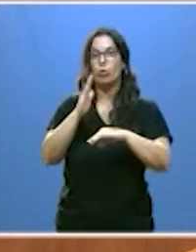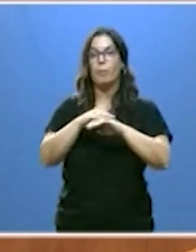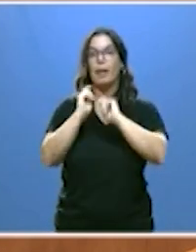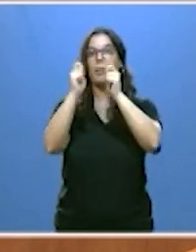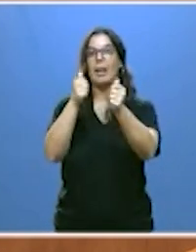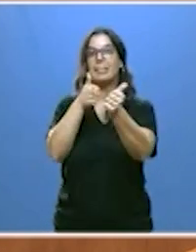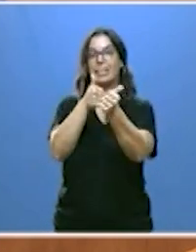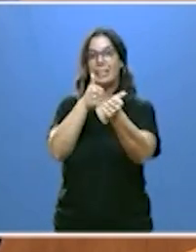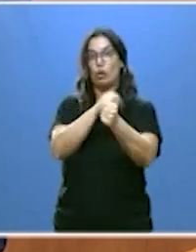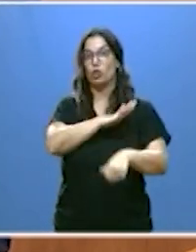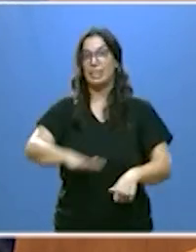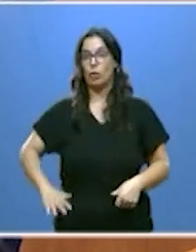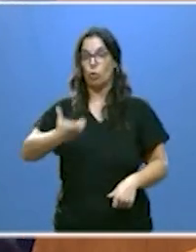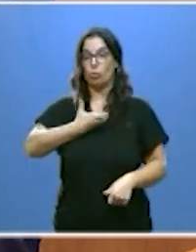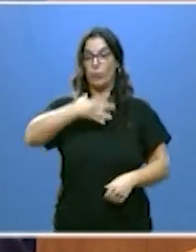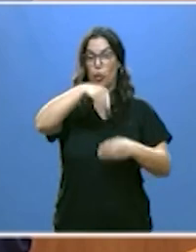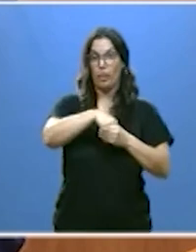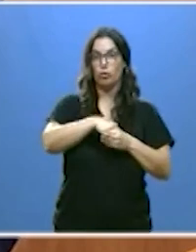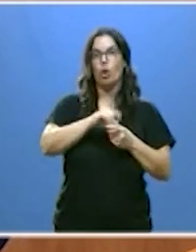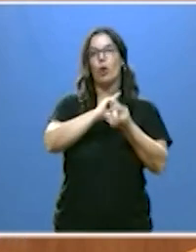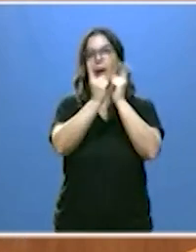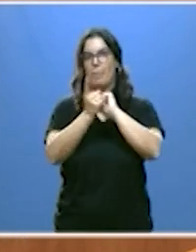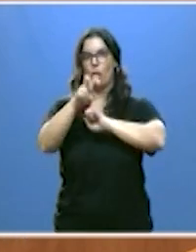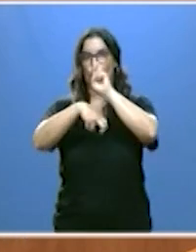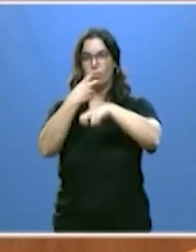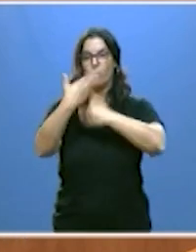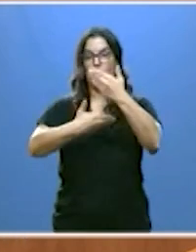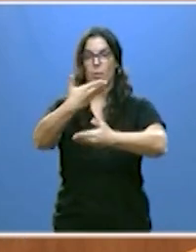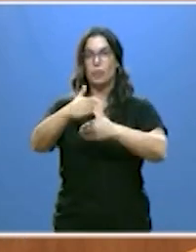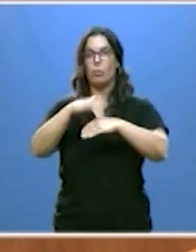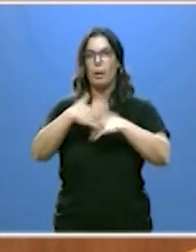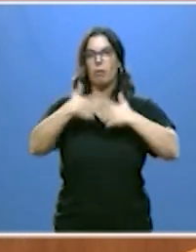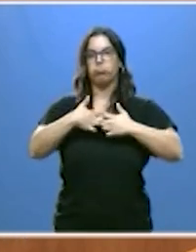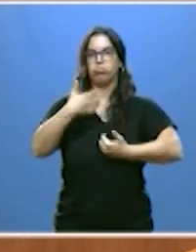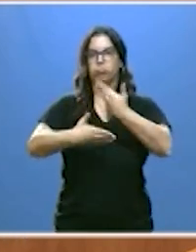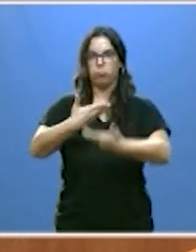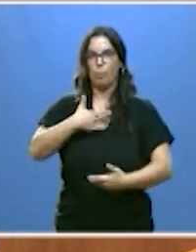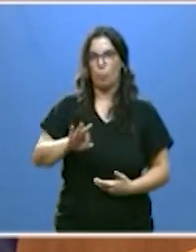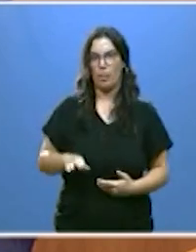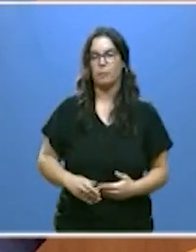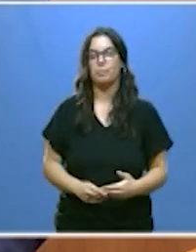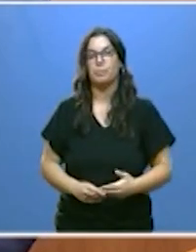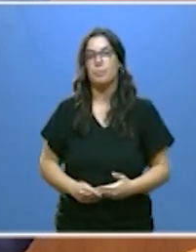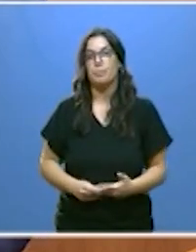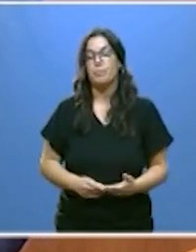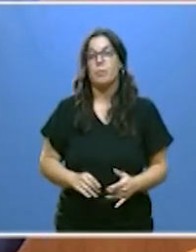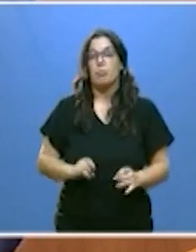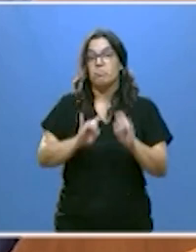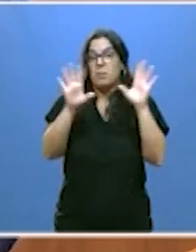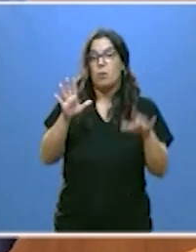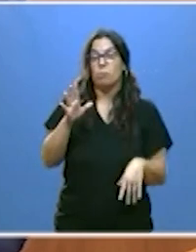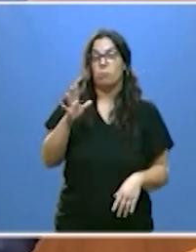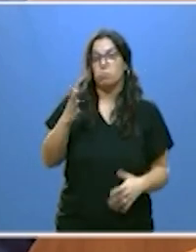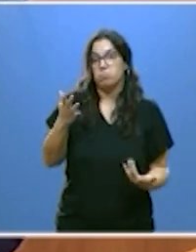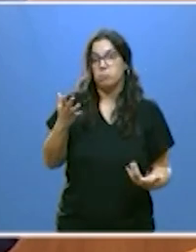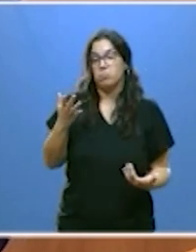secretarios interinos garantizando así el funcionamiento de nuestros municipios señoría no hay duda que por parte muy